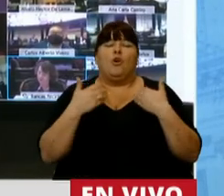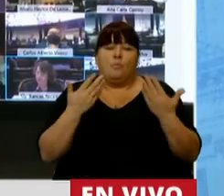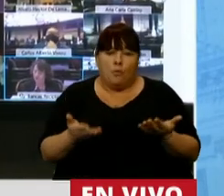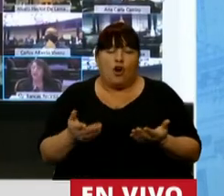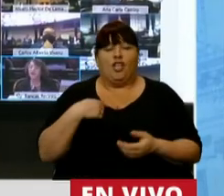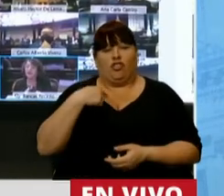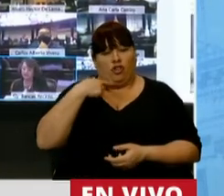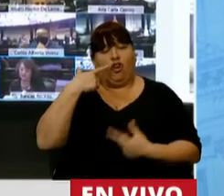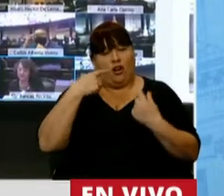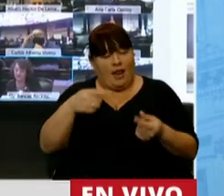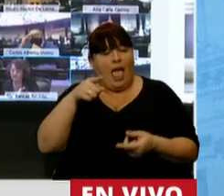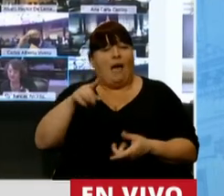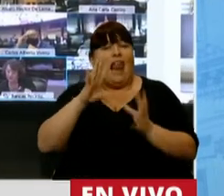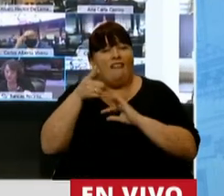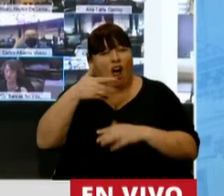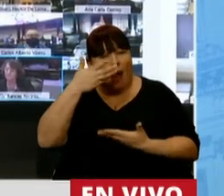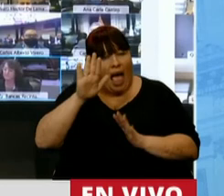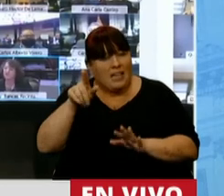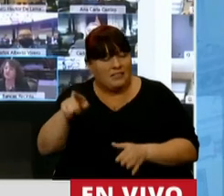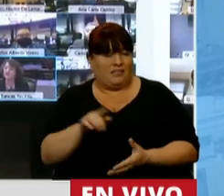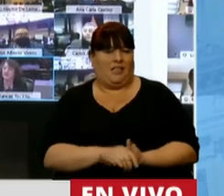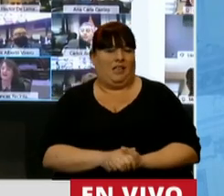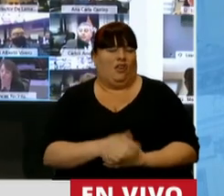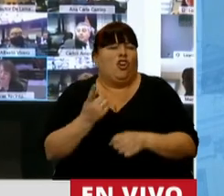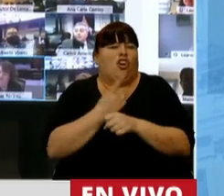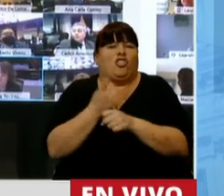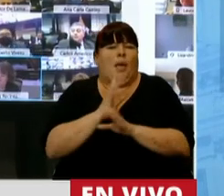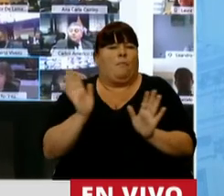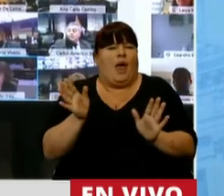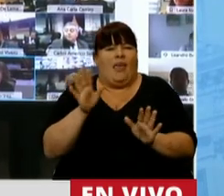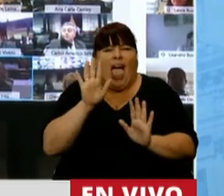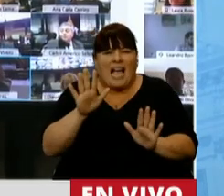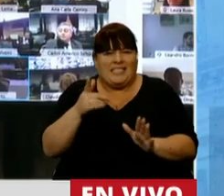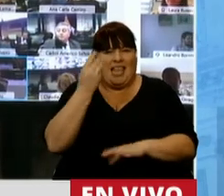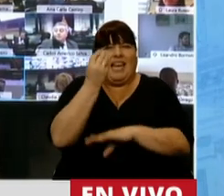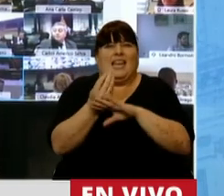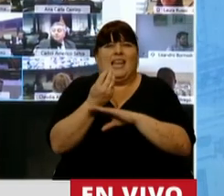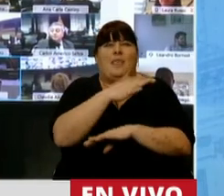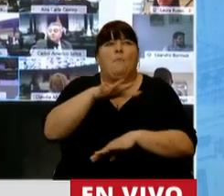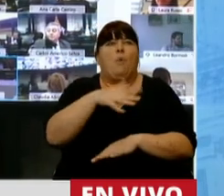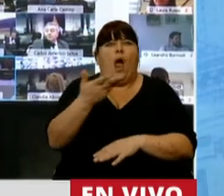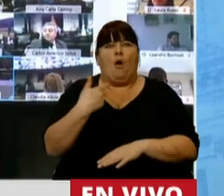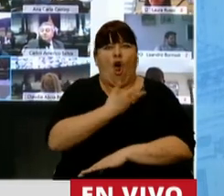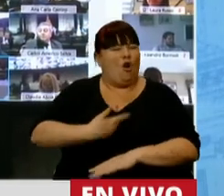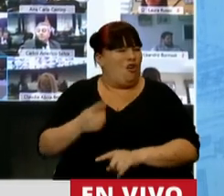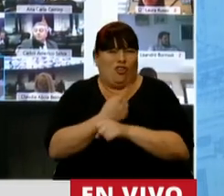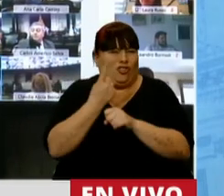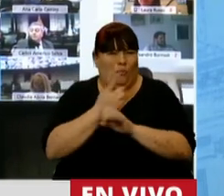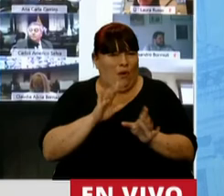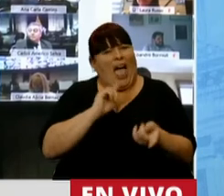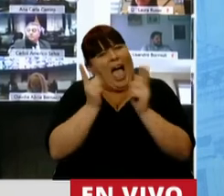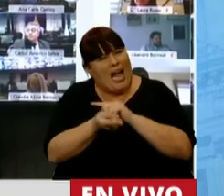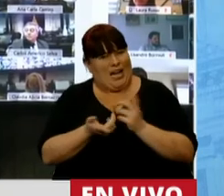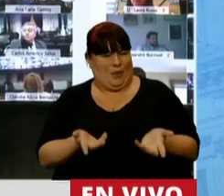que manifiesto que expresiones de esta naturaleza no pueden surgir nunca de un representante del pueblo, sino que por el